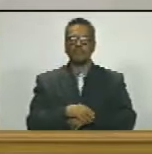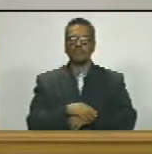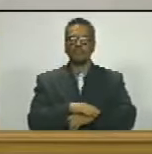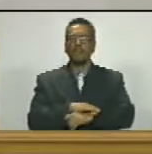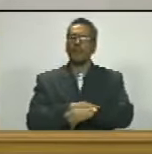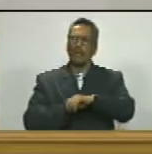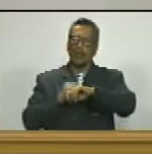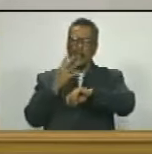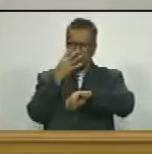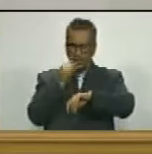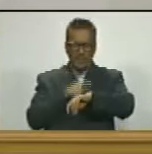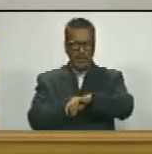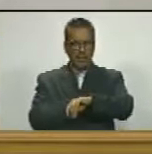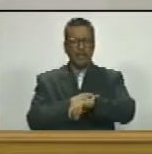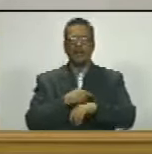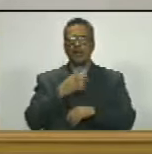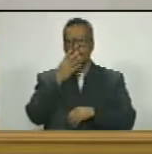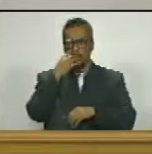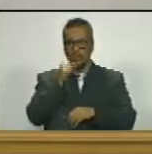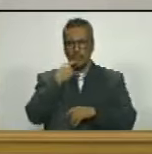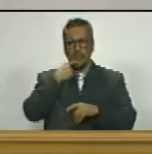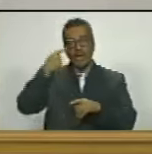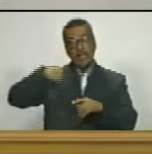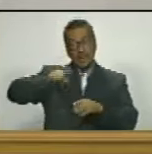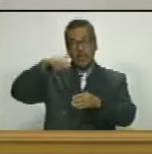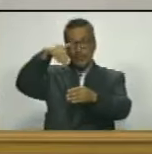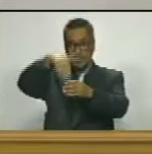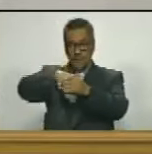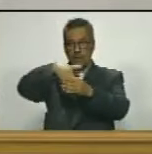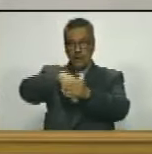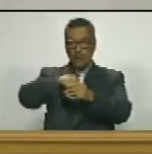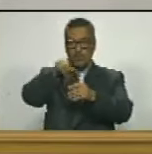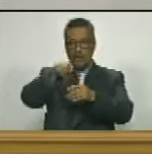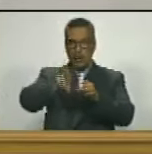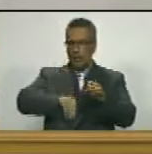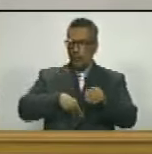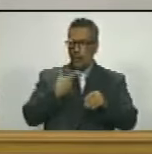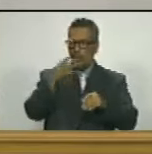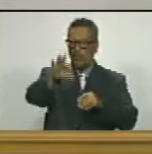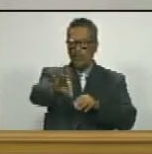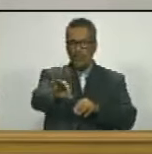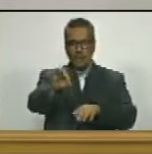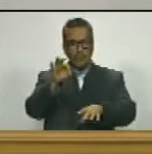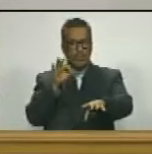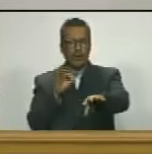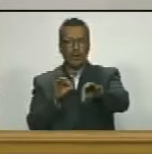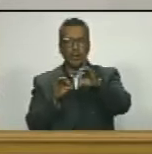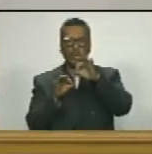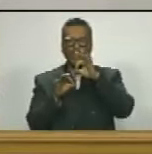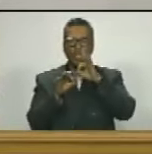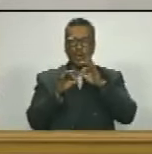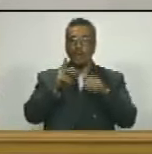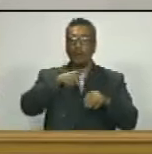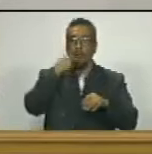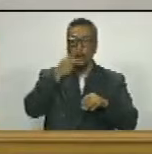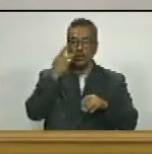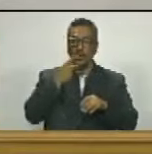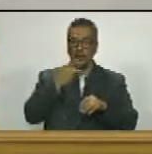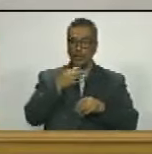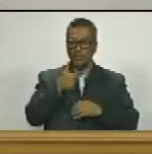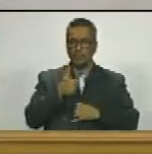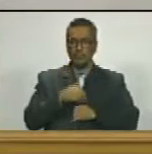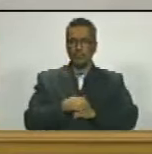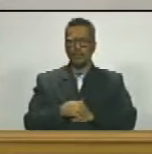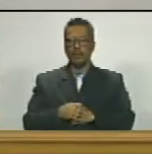entiendan la importancia que tiene el voto para escoger el órgano político por excelencia